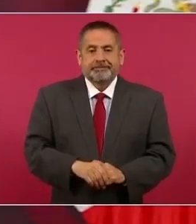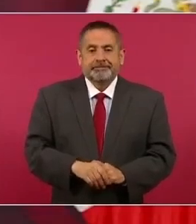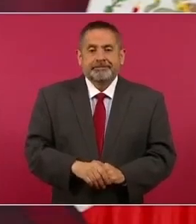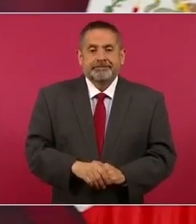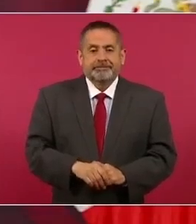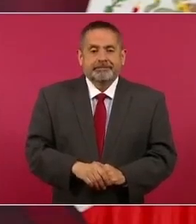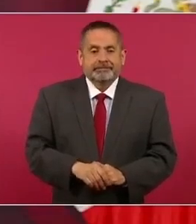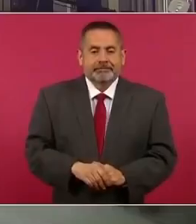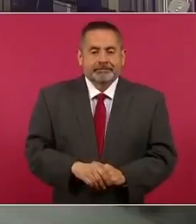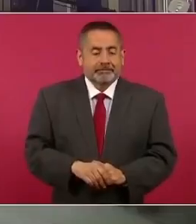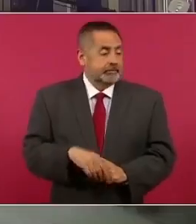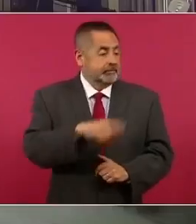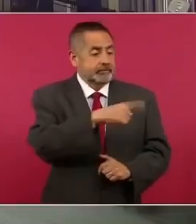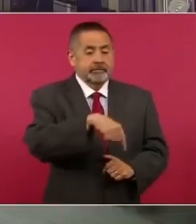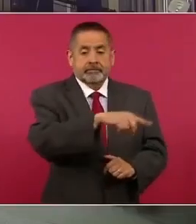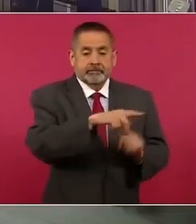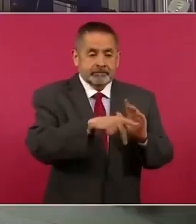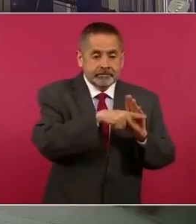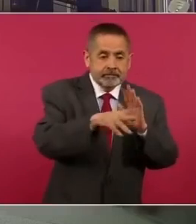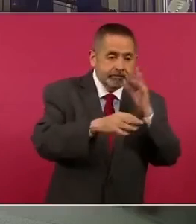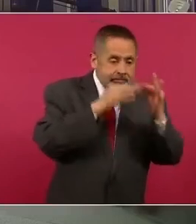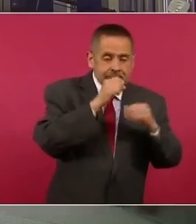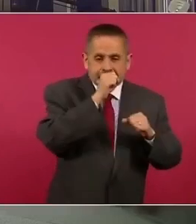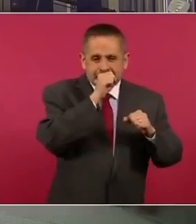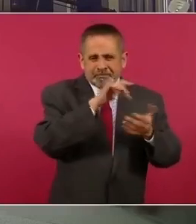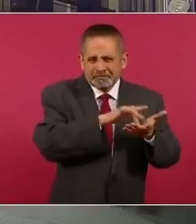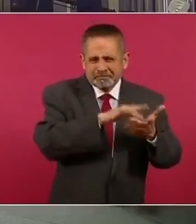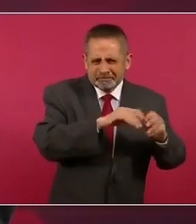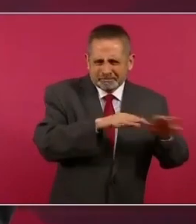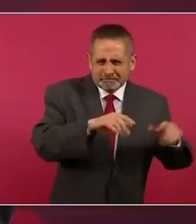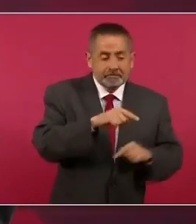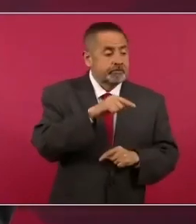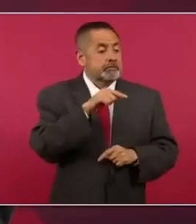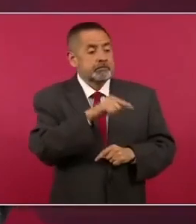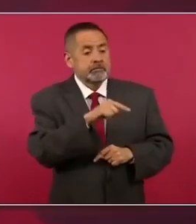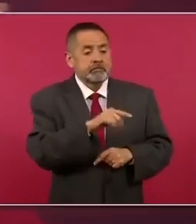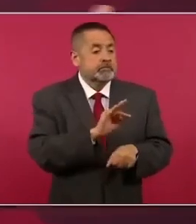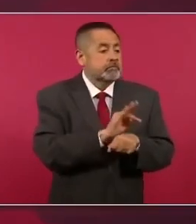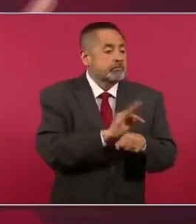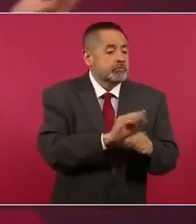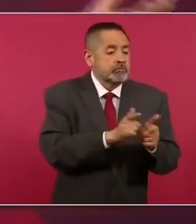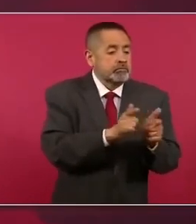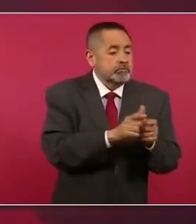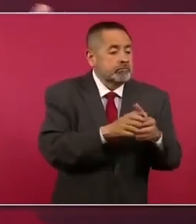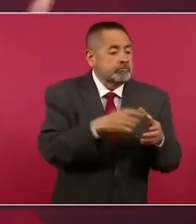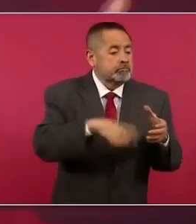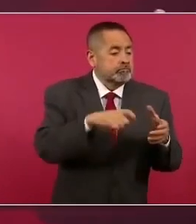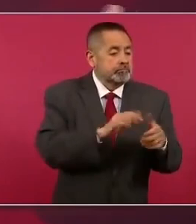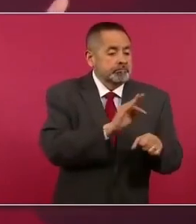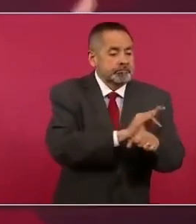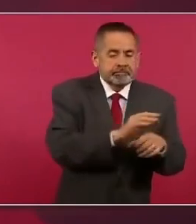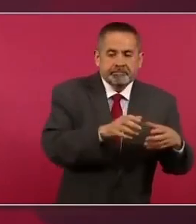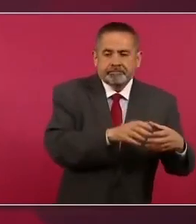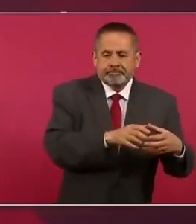están a favor de las minorías porque ni modo que esos